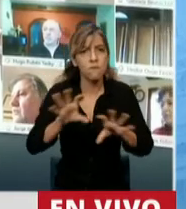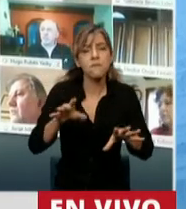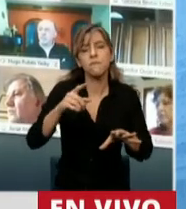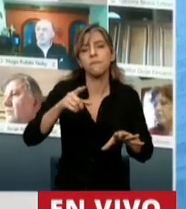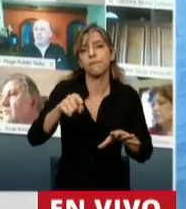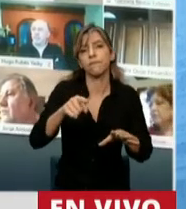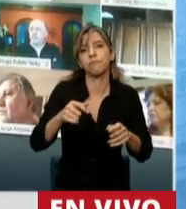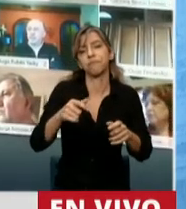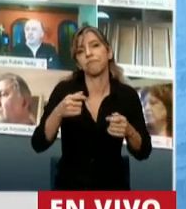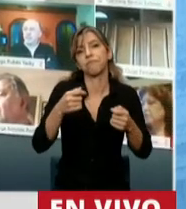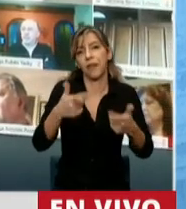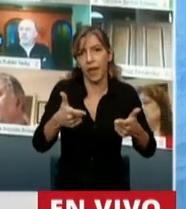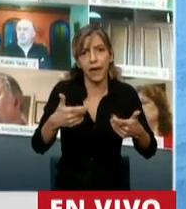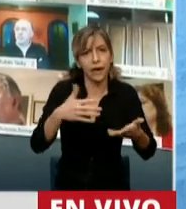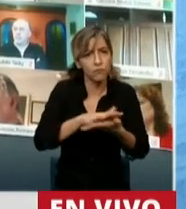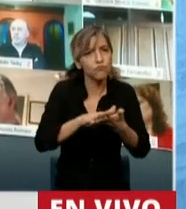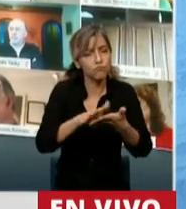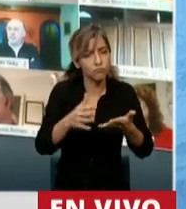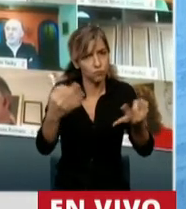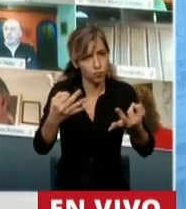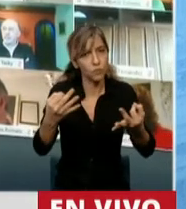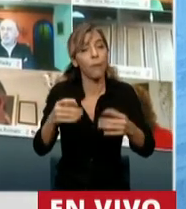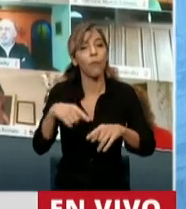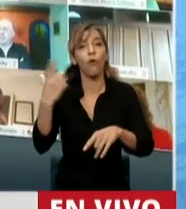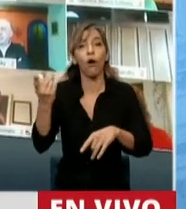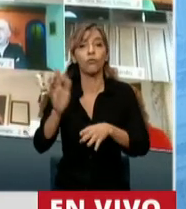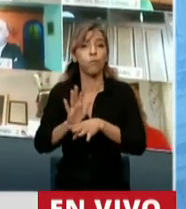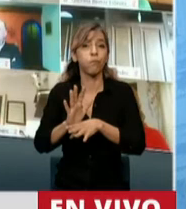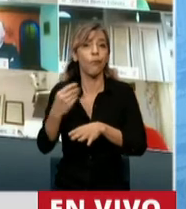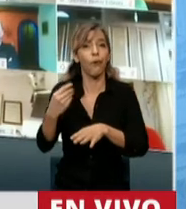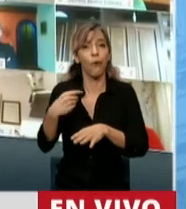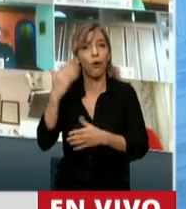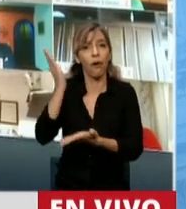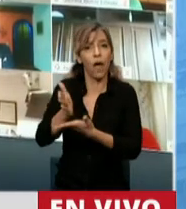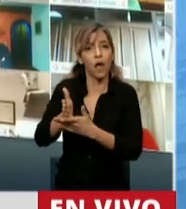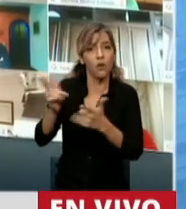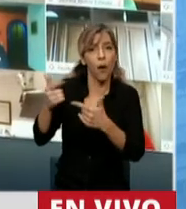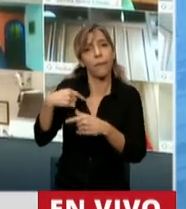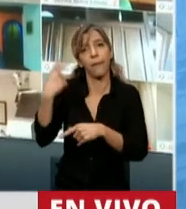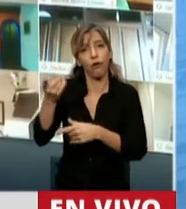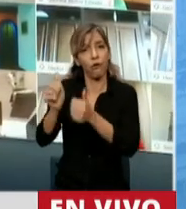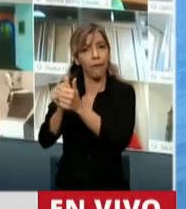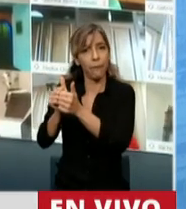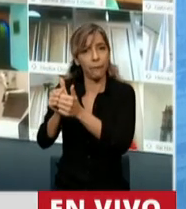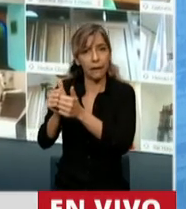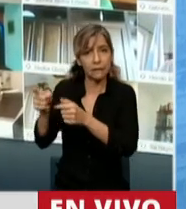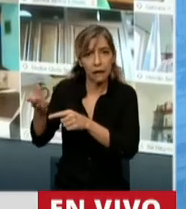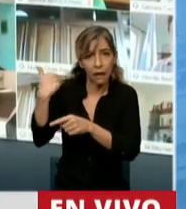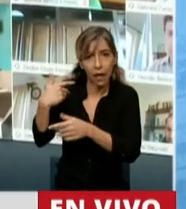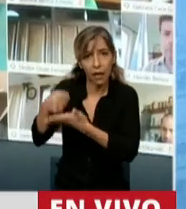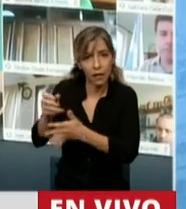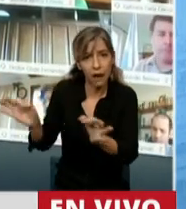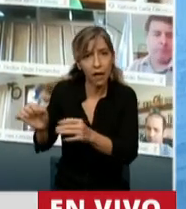delitos penales es otra, tributarios es otra muy distinta. En segundo lugar, la moratoria también alcanza la